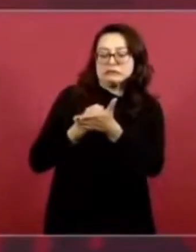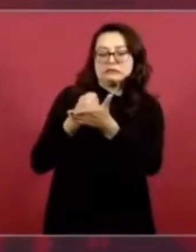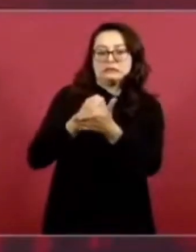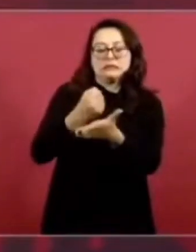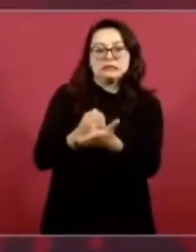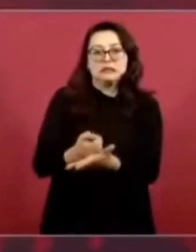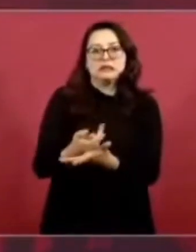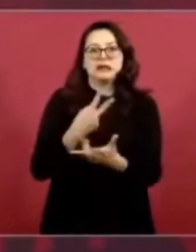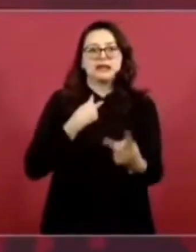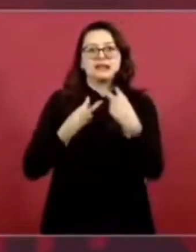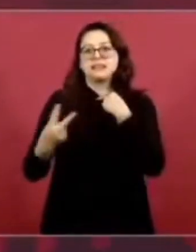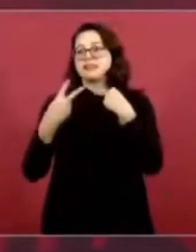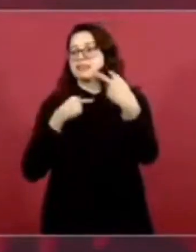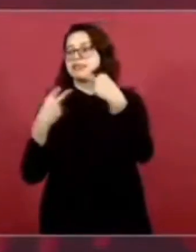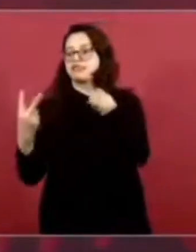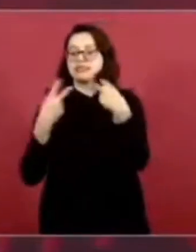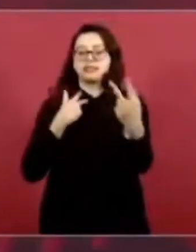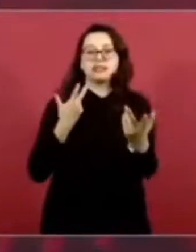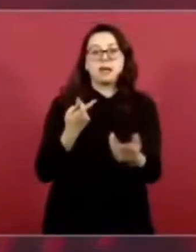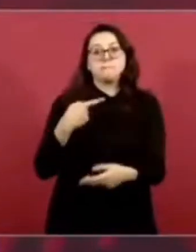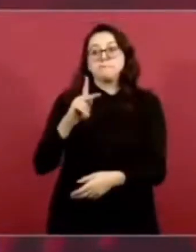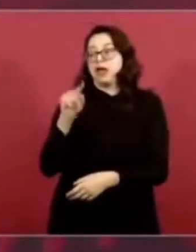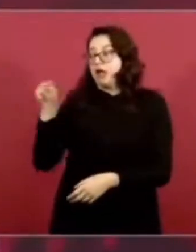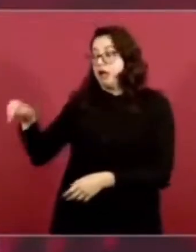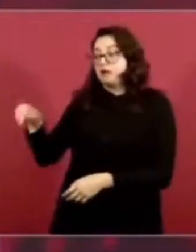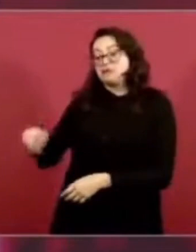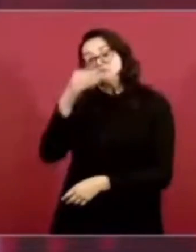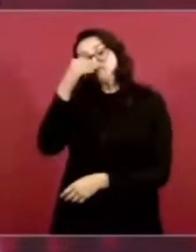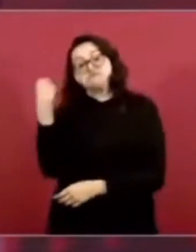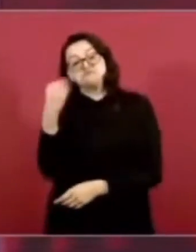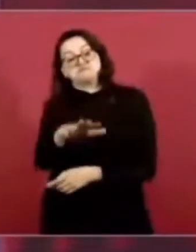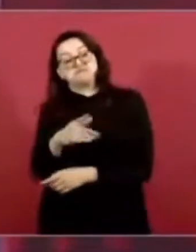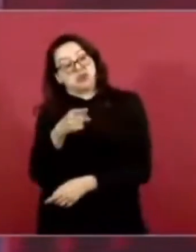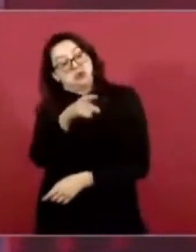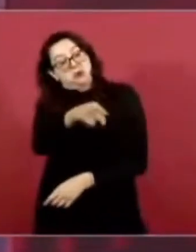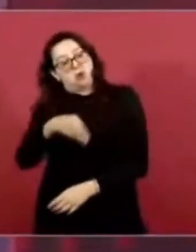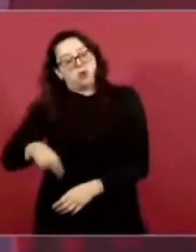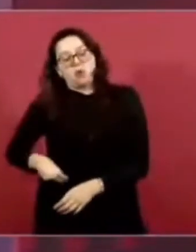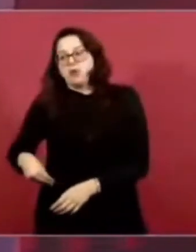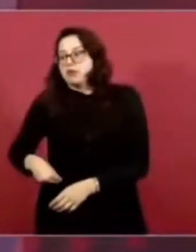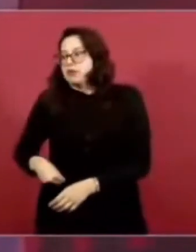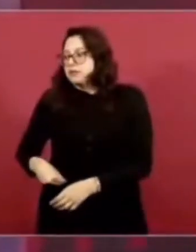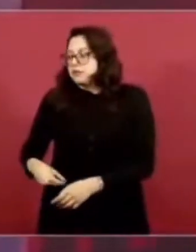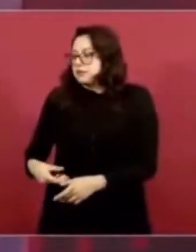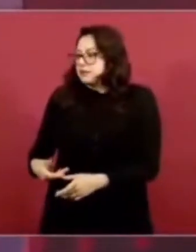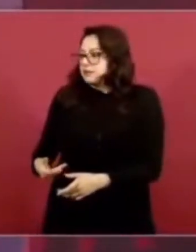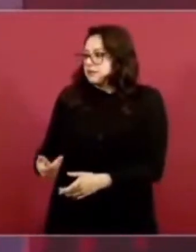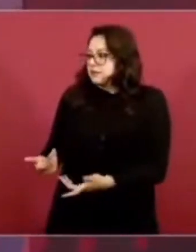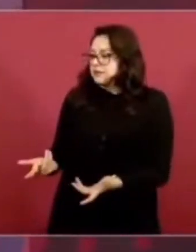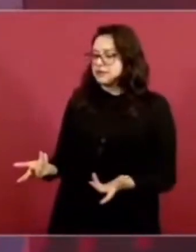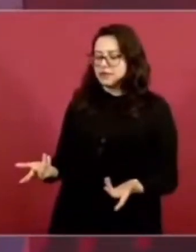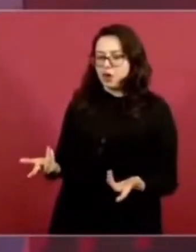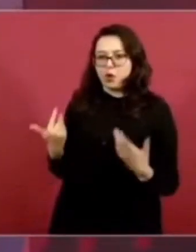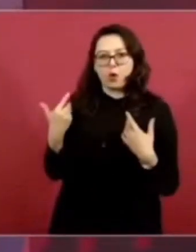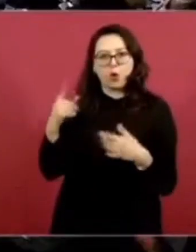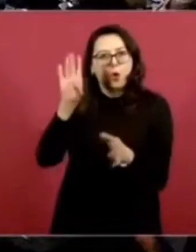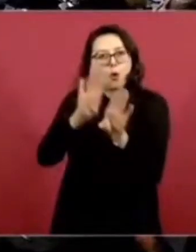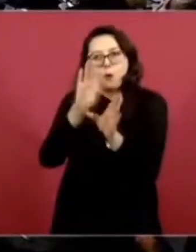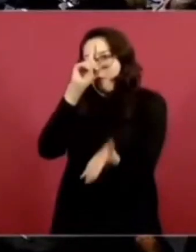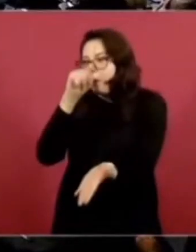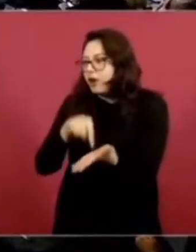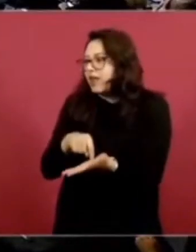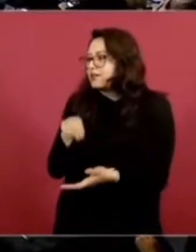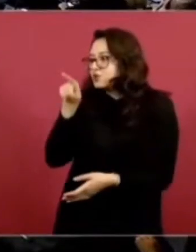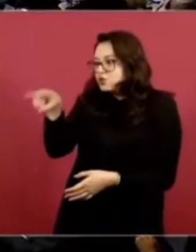es de los que están actualmente en el gobierno.